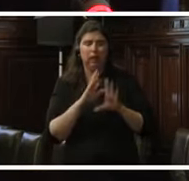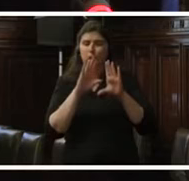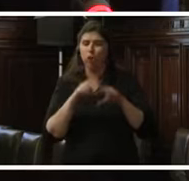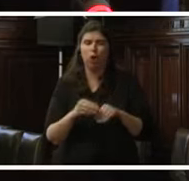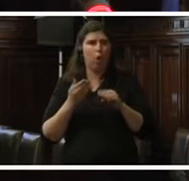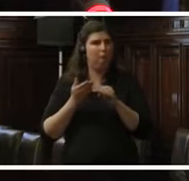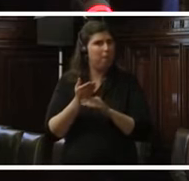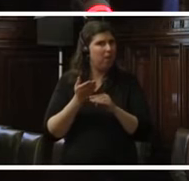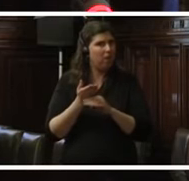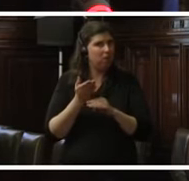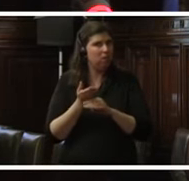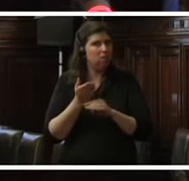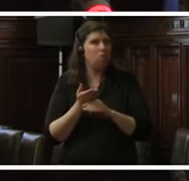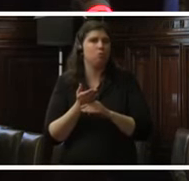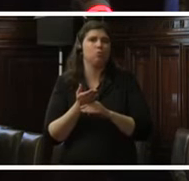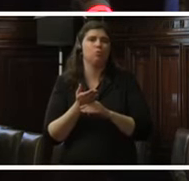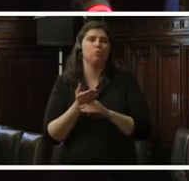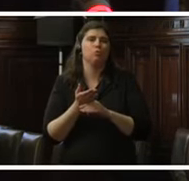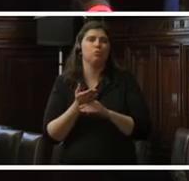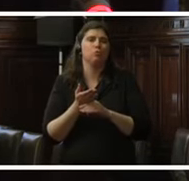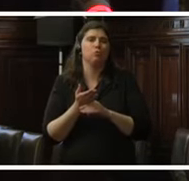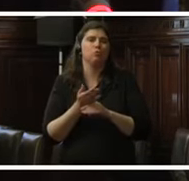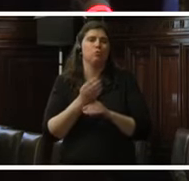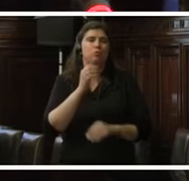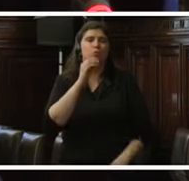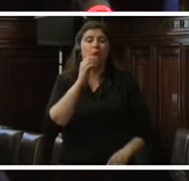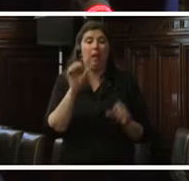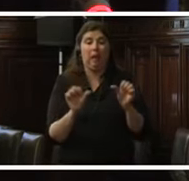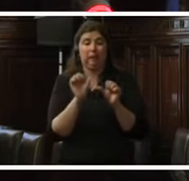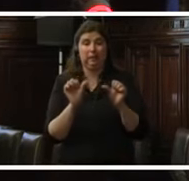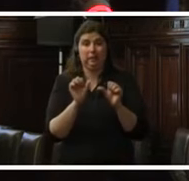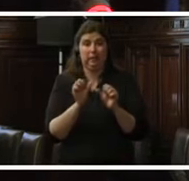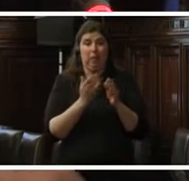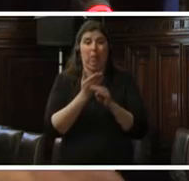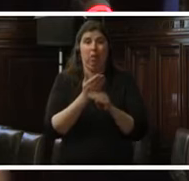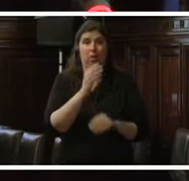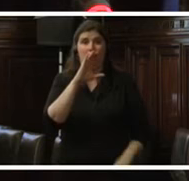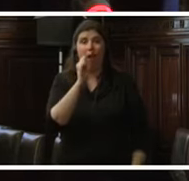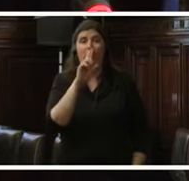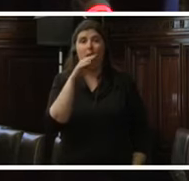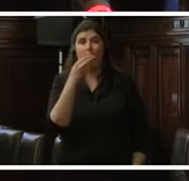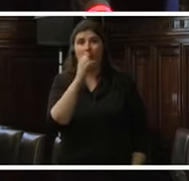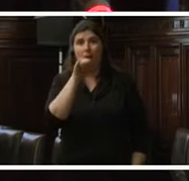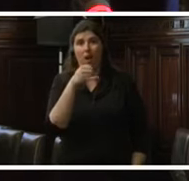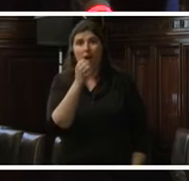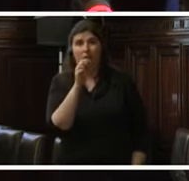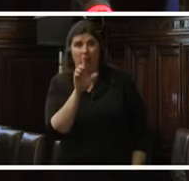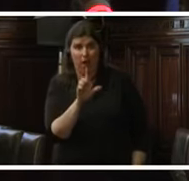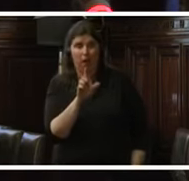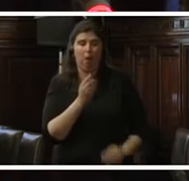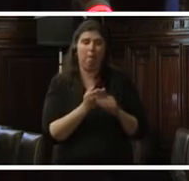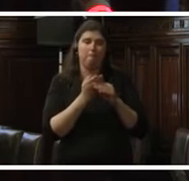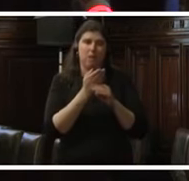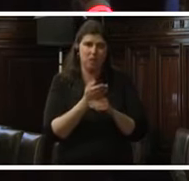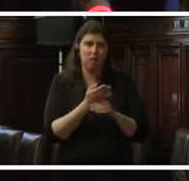requerimientos que hacía Francisco de Carvajal eran acogidos por esta audiencia, principalmente por un magistrado de